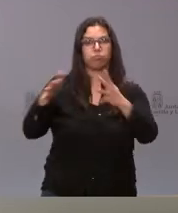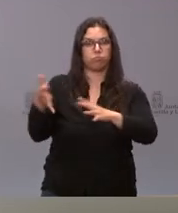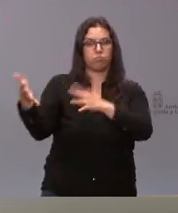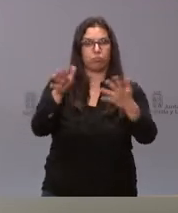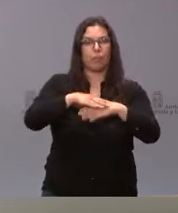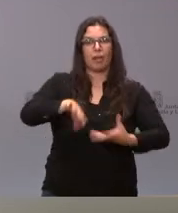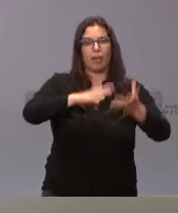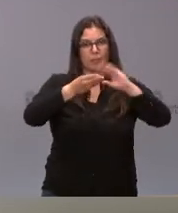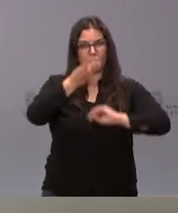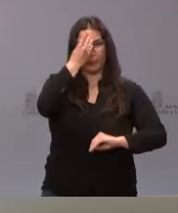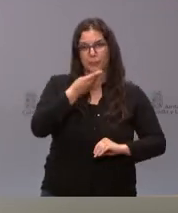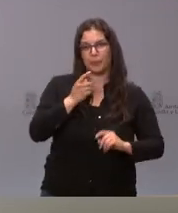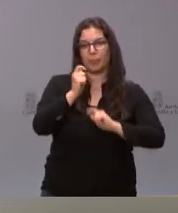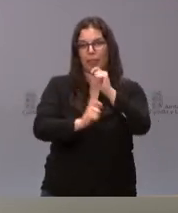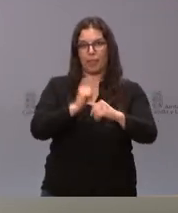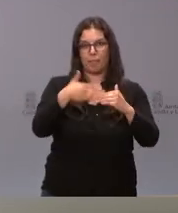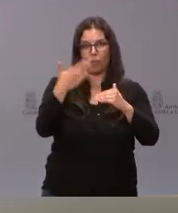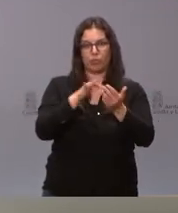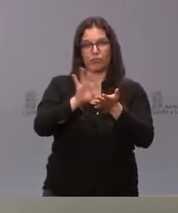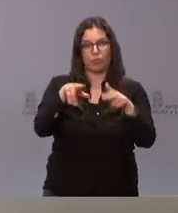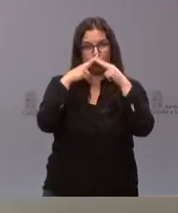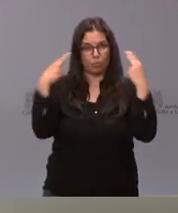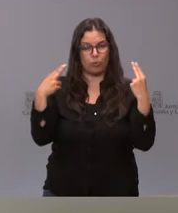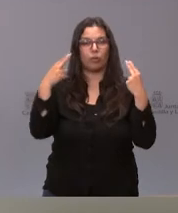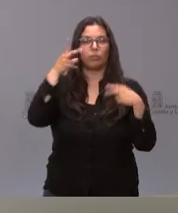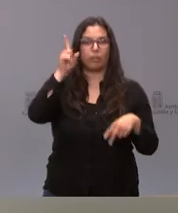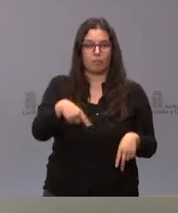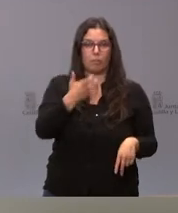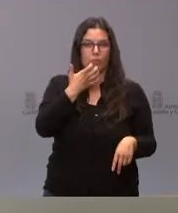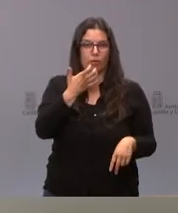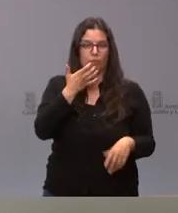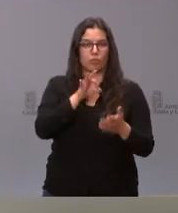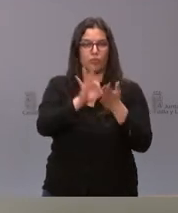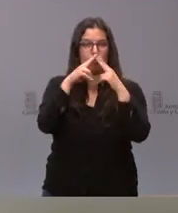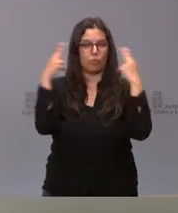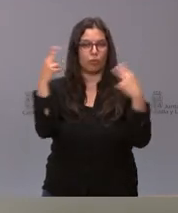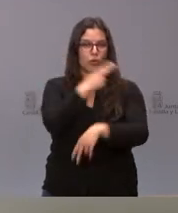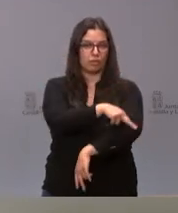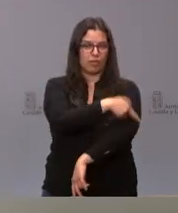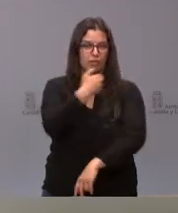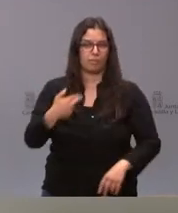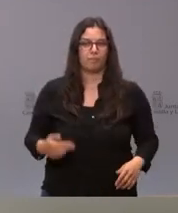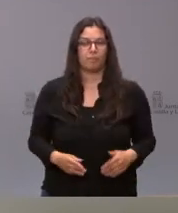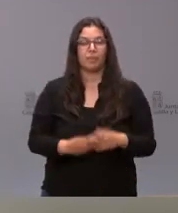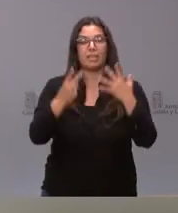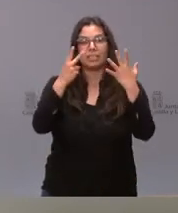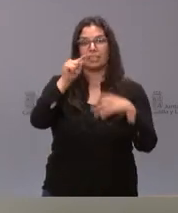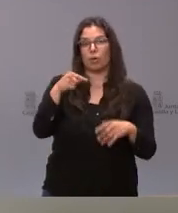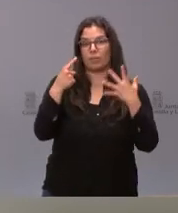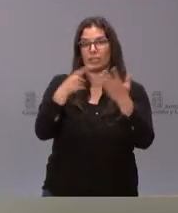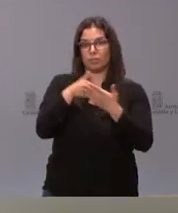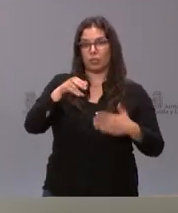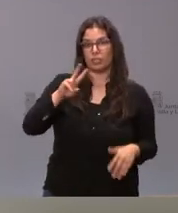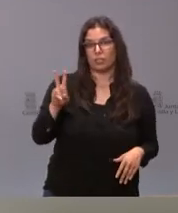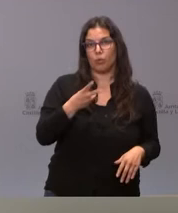digitalización, para la modernización de nuestros servicios públicos, entre ellos el servicio público de salud. 7,6 millones de euros